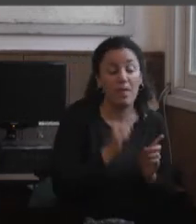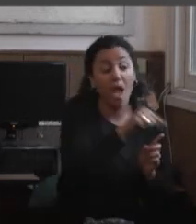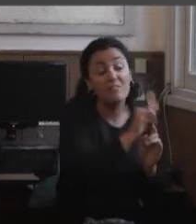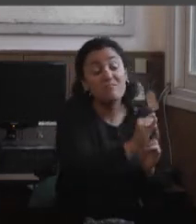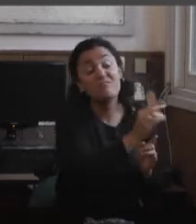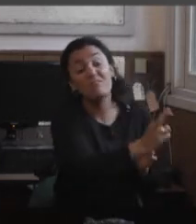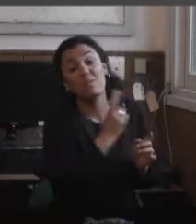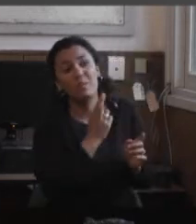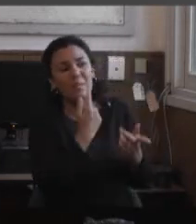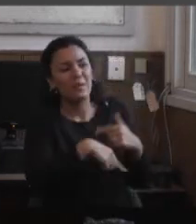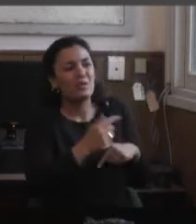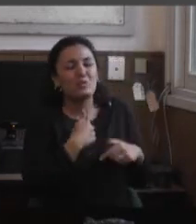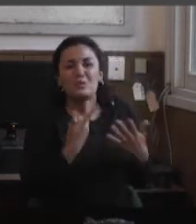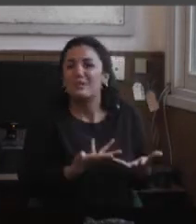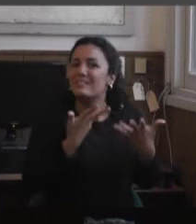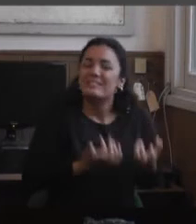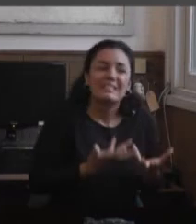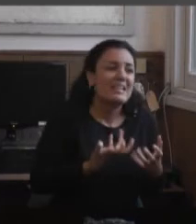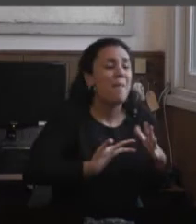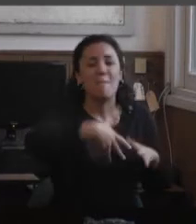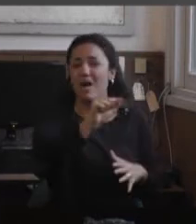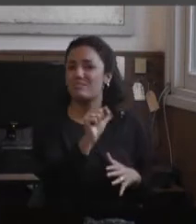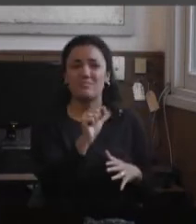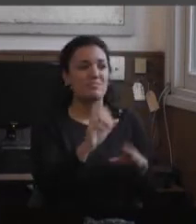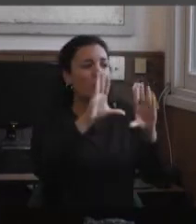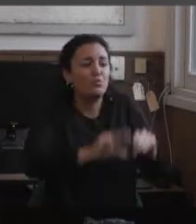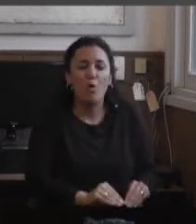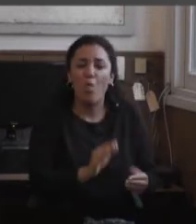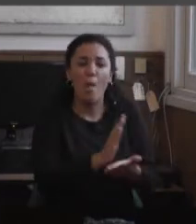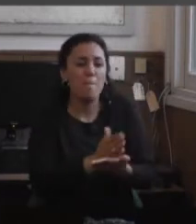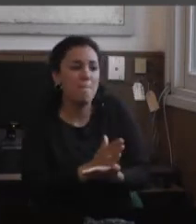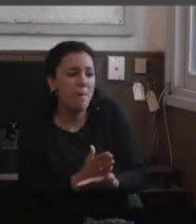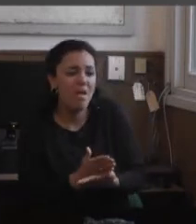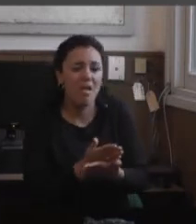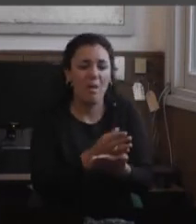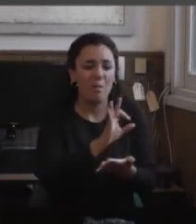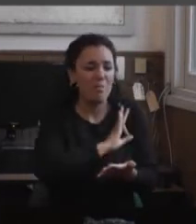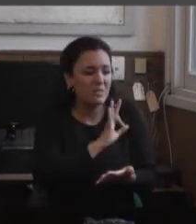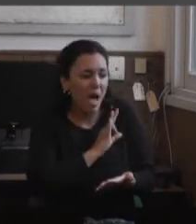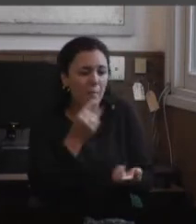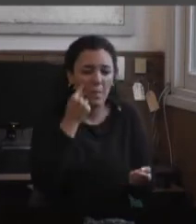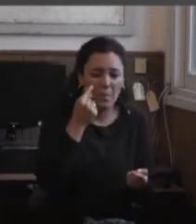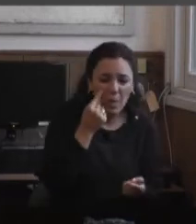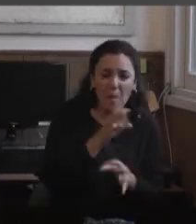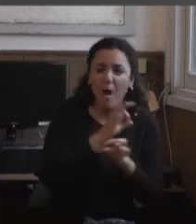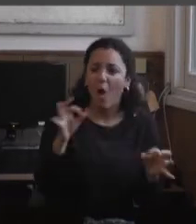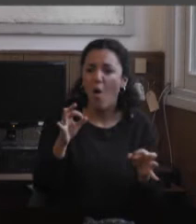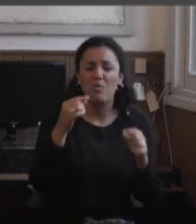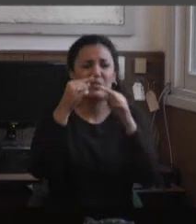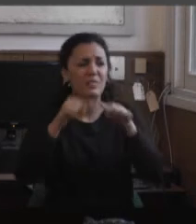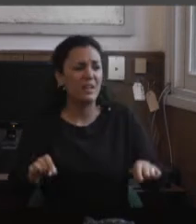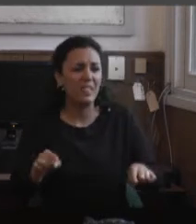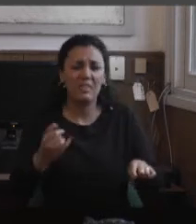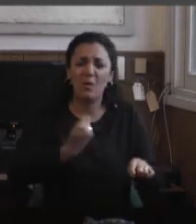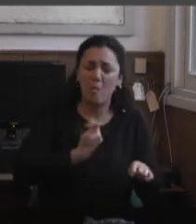pero yo sentía que no era lo que quería escuchar. Que era todo como mediatizado por un test, por un escritorio, por otro tipo de escucha. Yo lo que